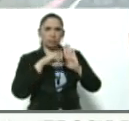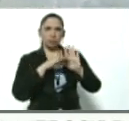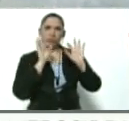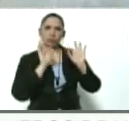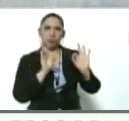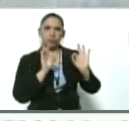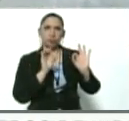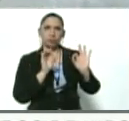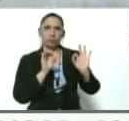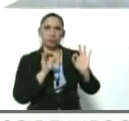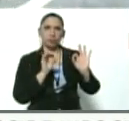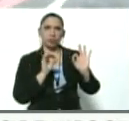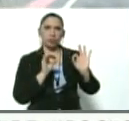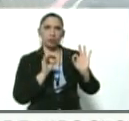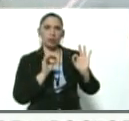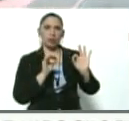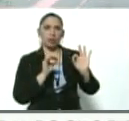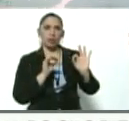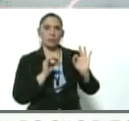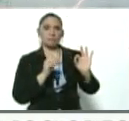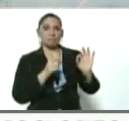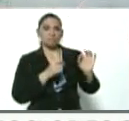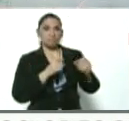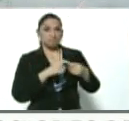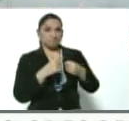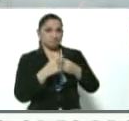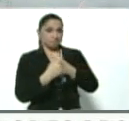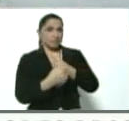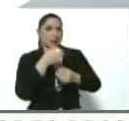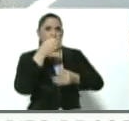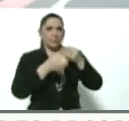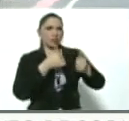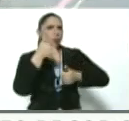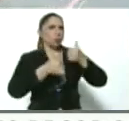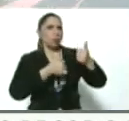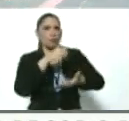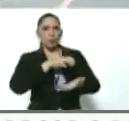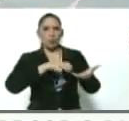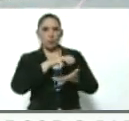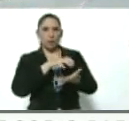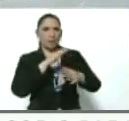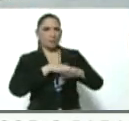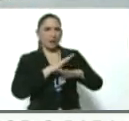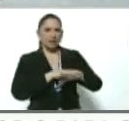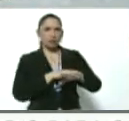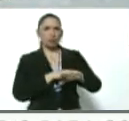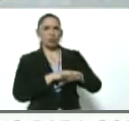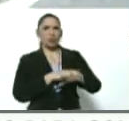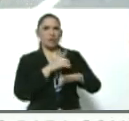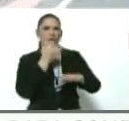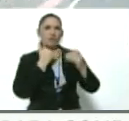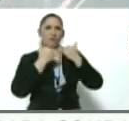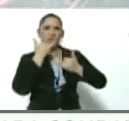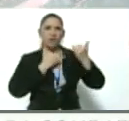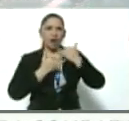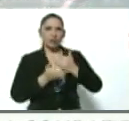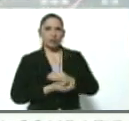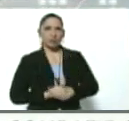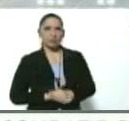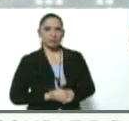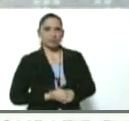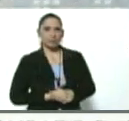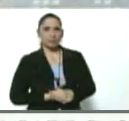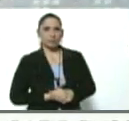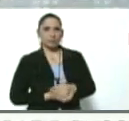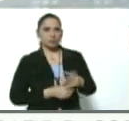Se retiraron una serie de oficiales y suboficiales y explicó cuál fue el problema que se presentó, que fueron unas fallas de